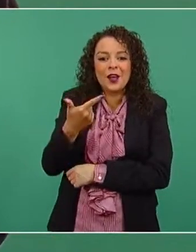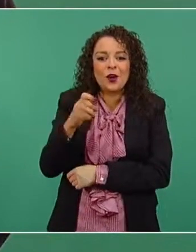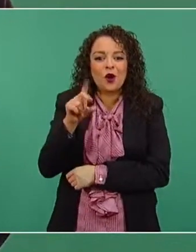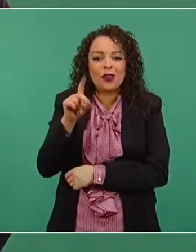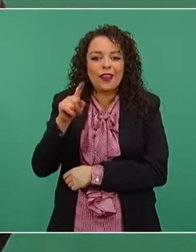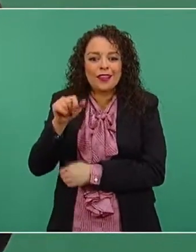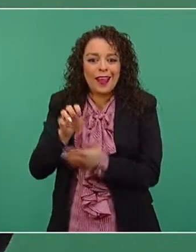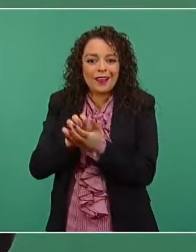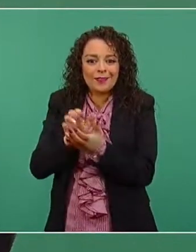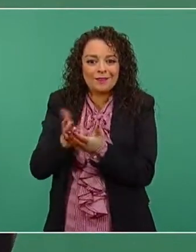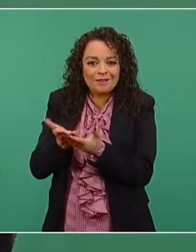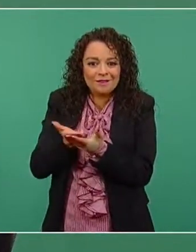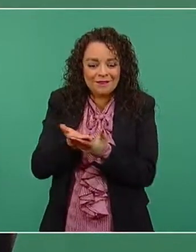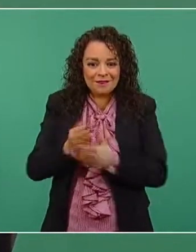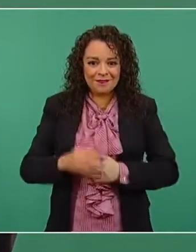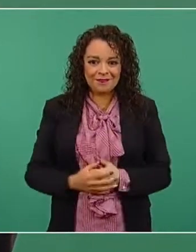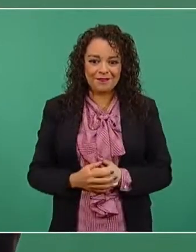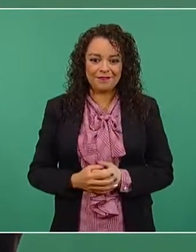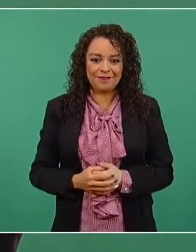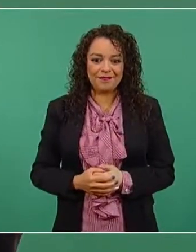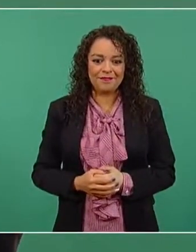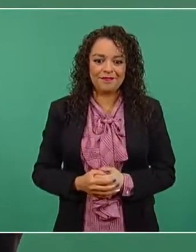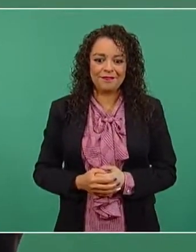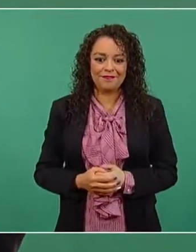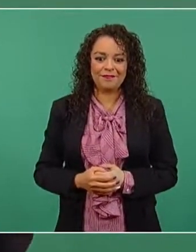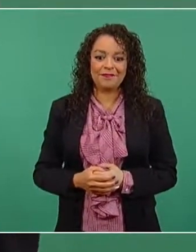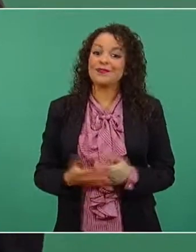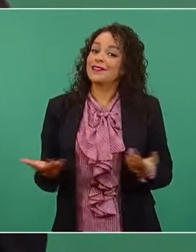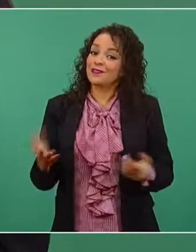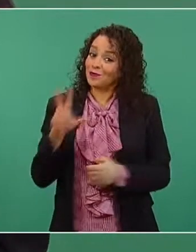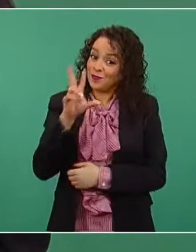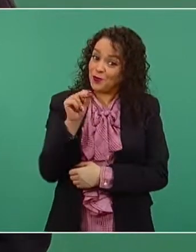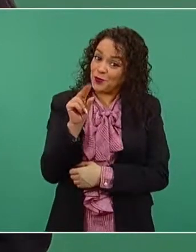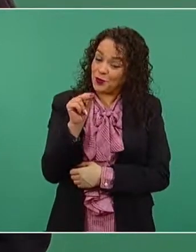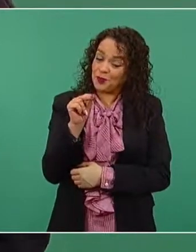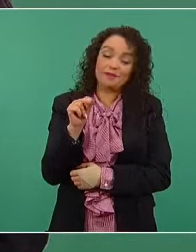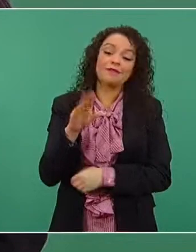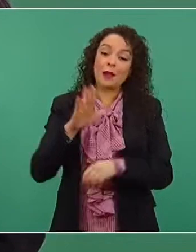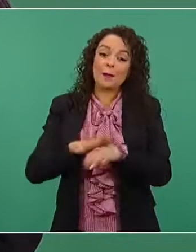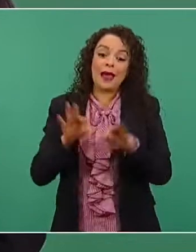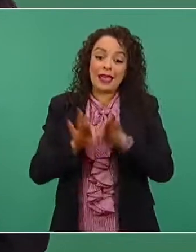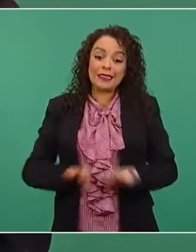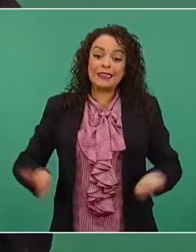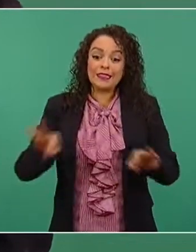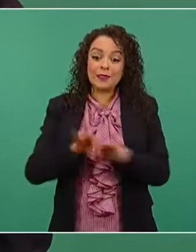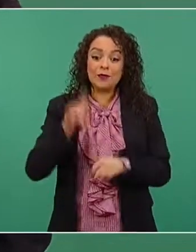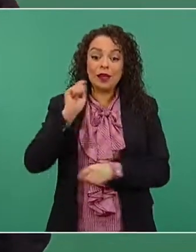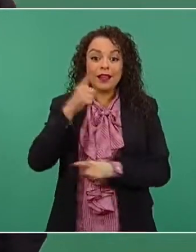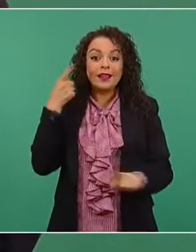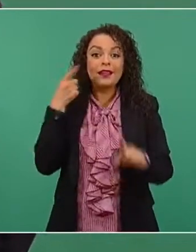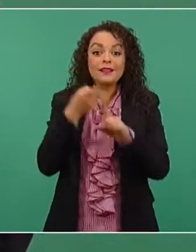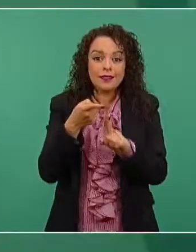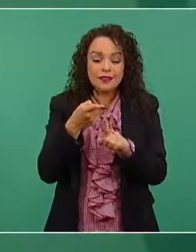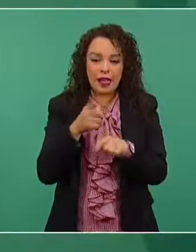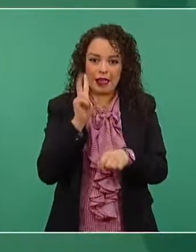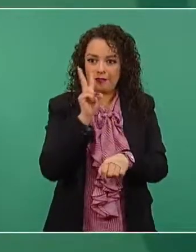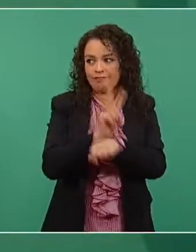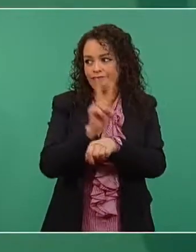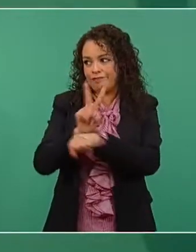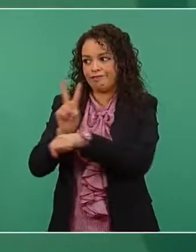No, lo cambio si está de por medio una gira para superlizar las obras